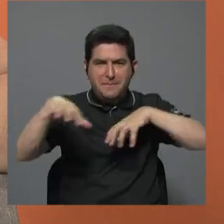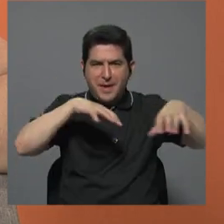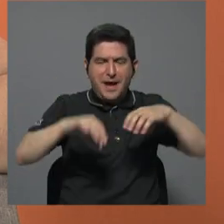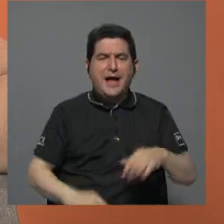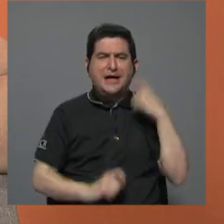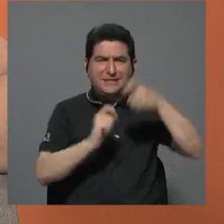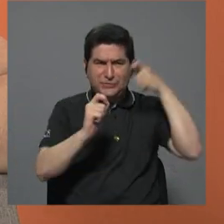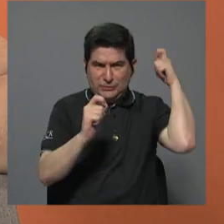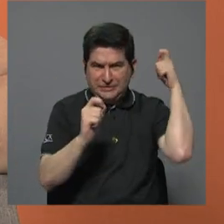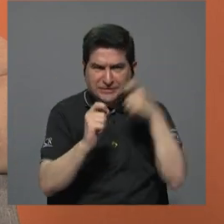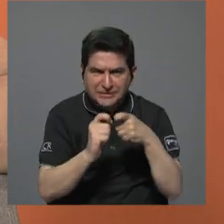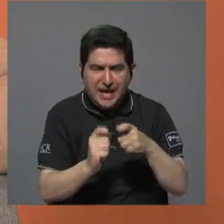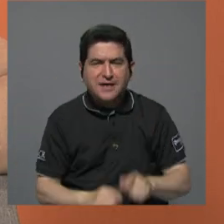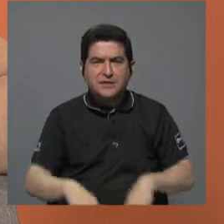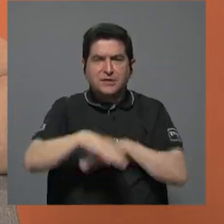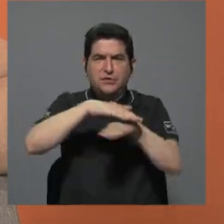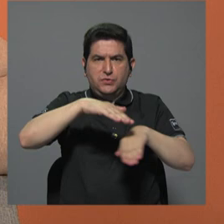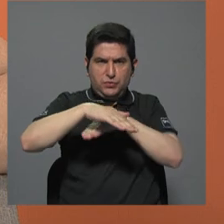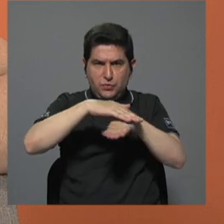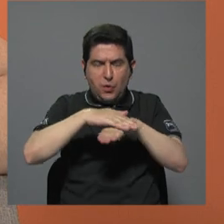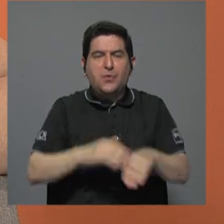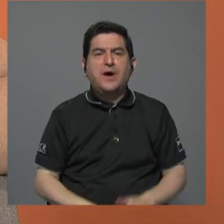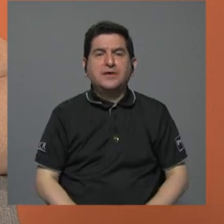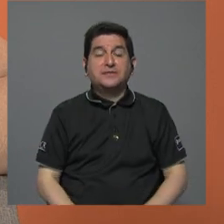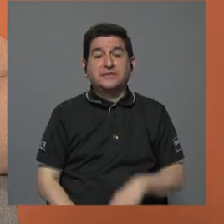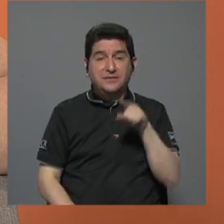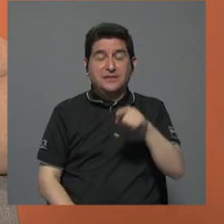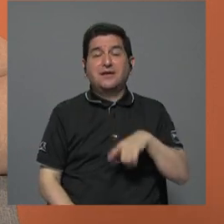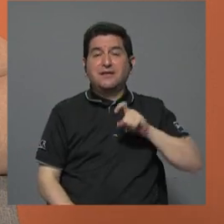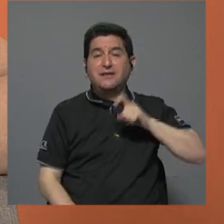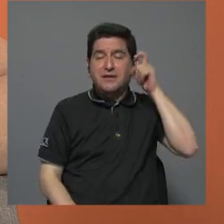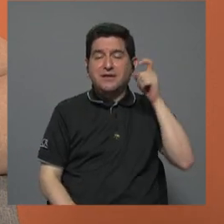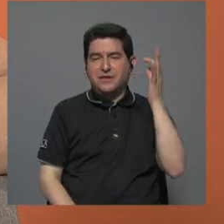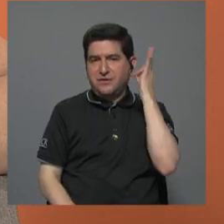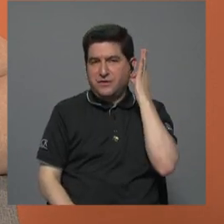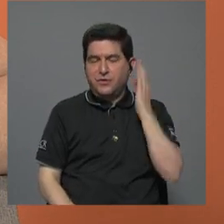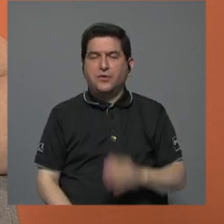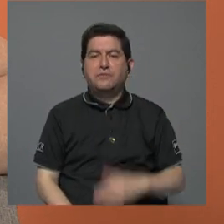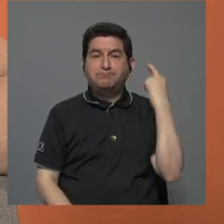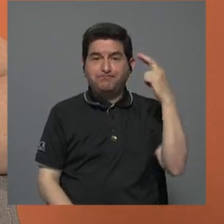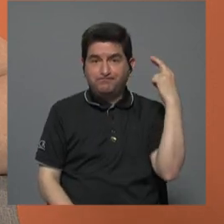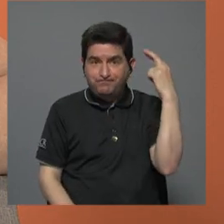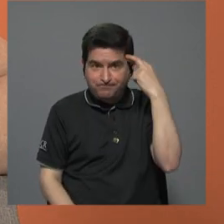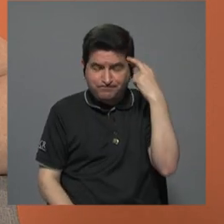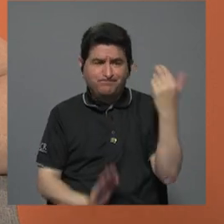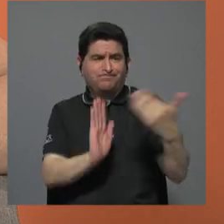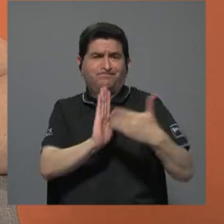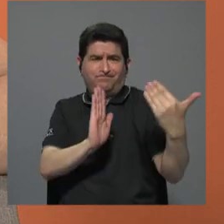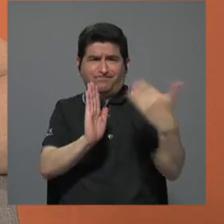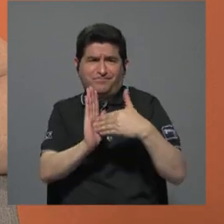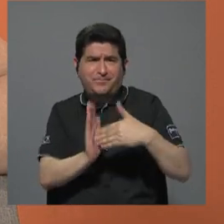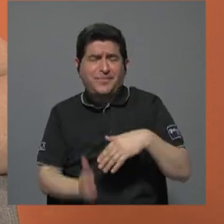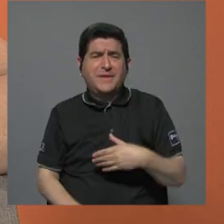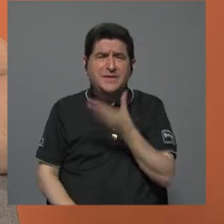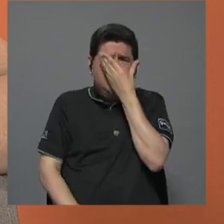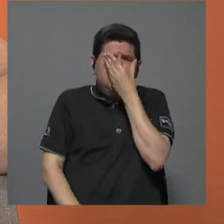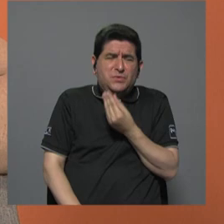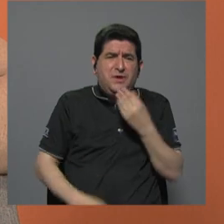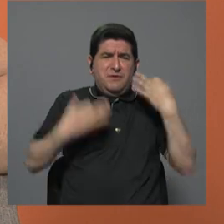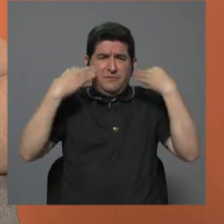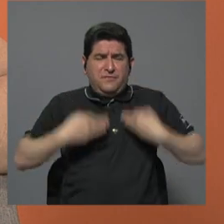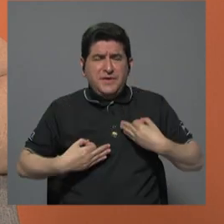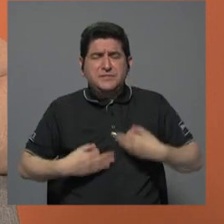específico cuya base de pertenencia es el sexo femenino y además que causan daño, sufrimiento físico,